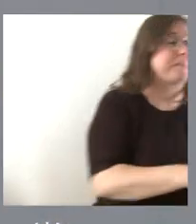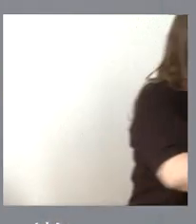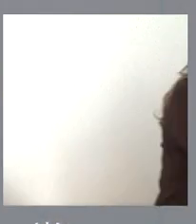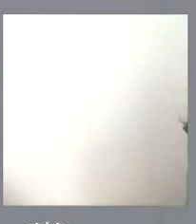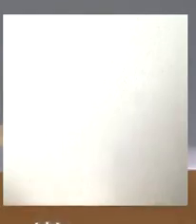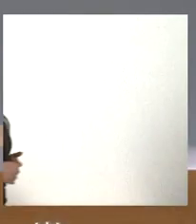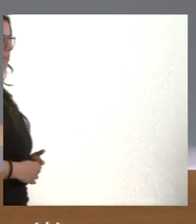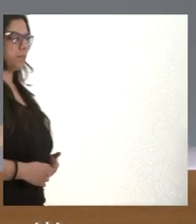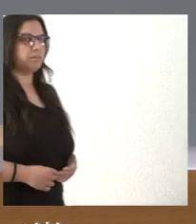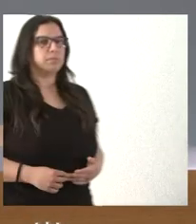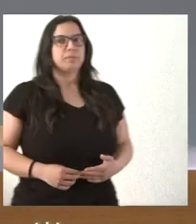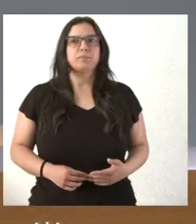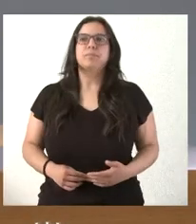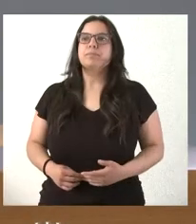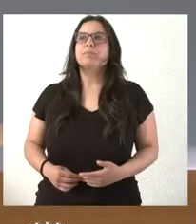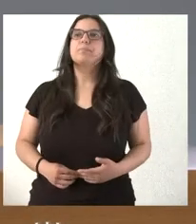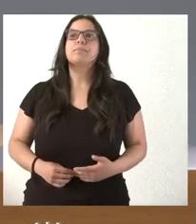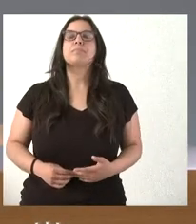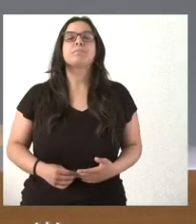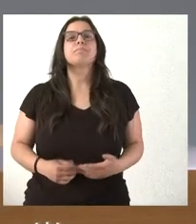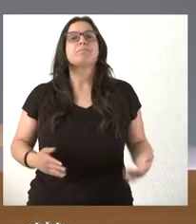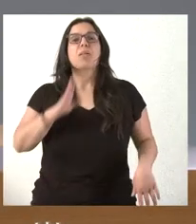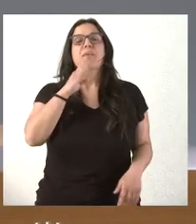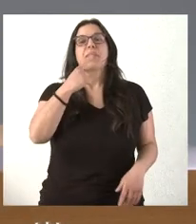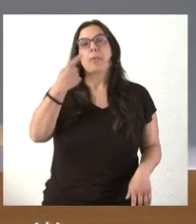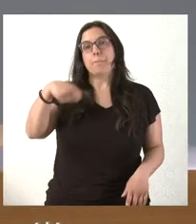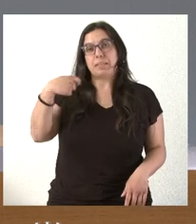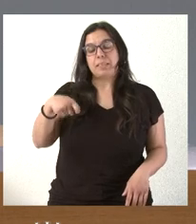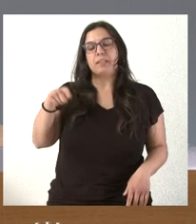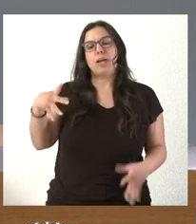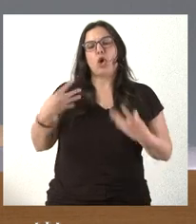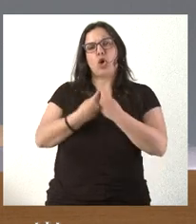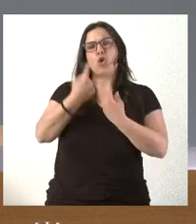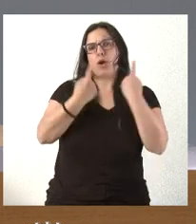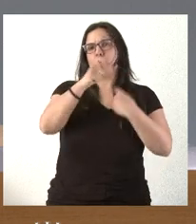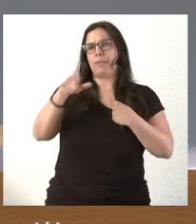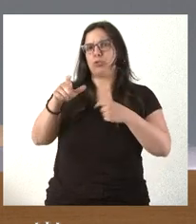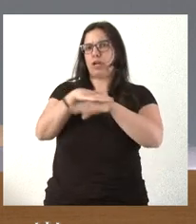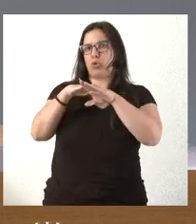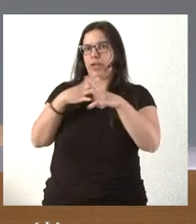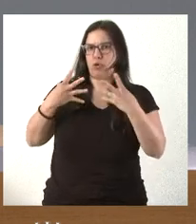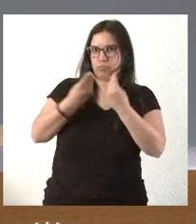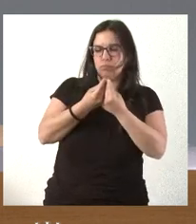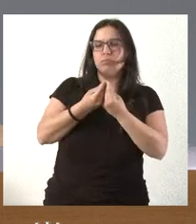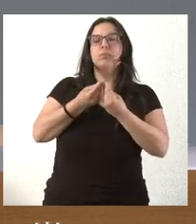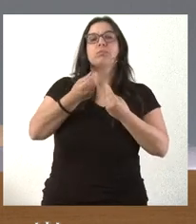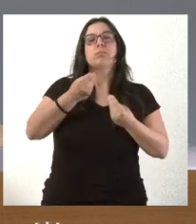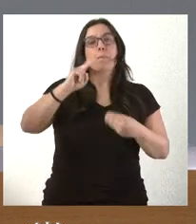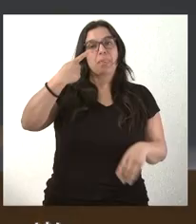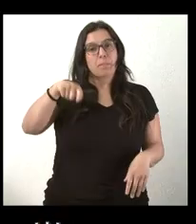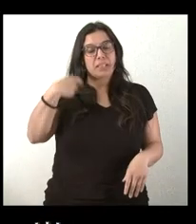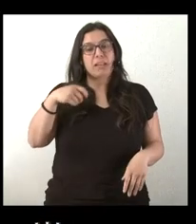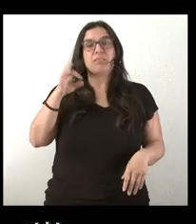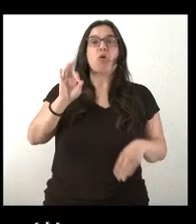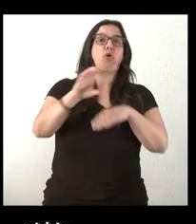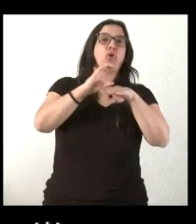Castilla y León. Sí, ha dicho que el presidente estará acompañado de diversos miembros del Gobierno. Va a asistir el vicepresidente de la Junta o el consejero de